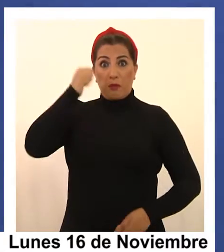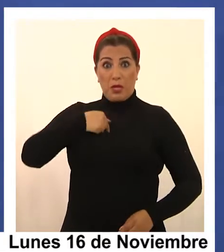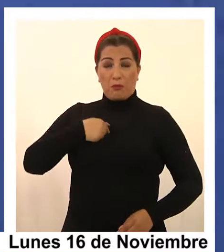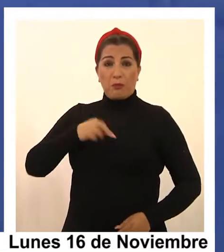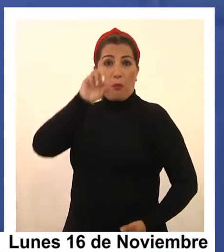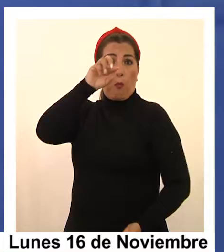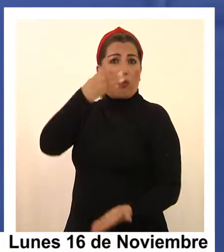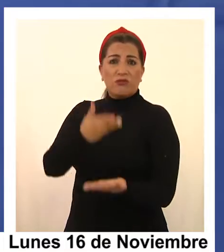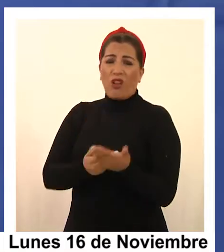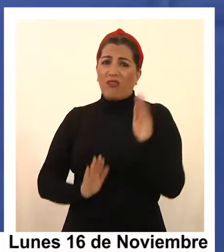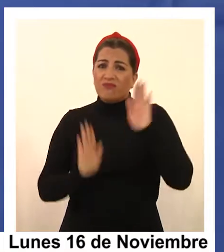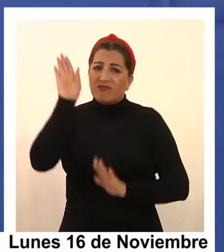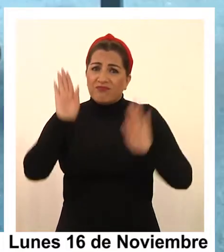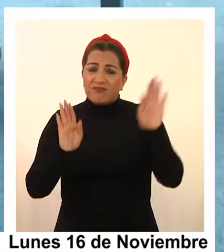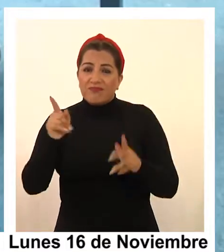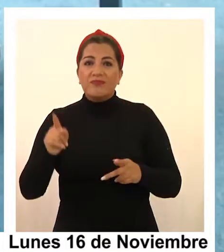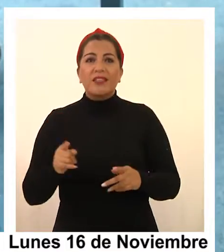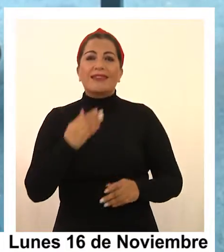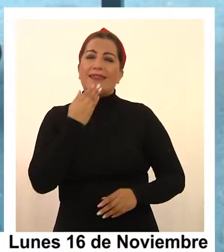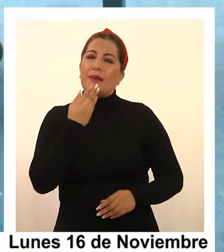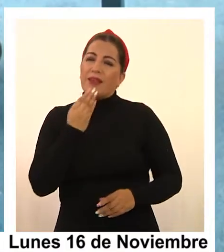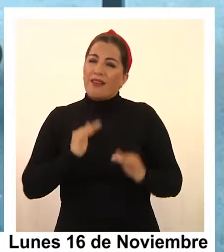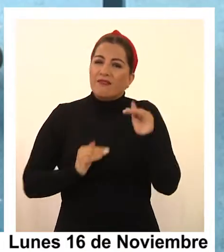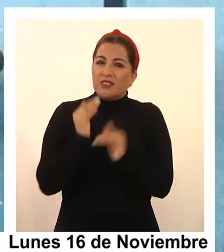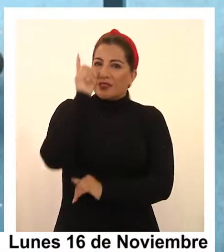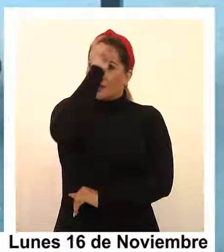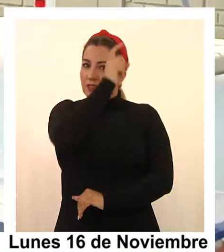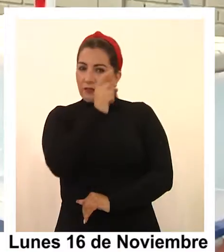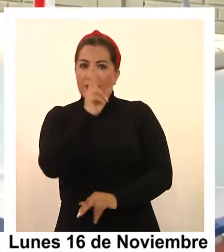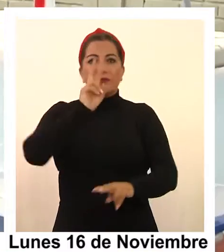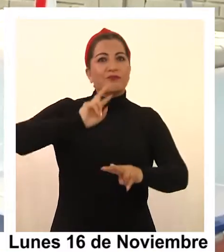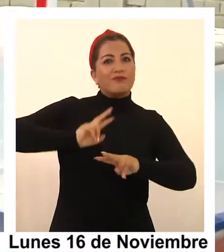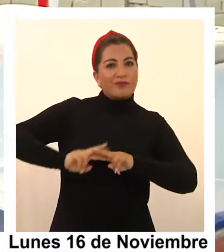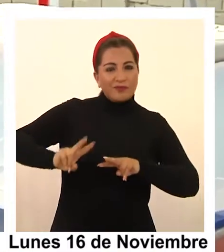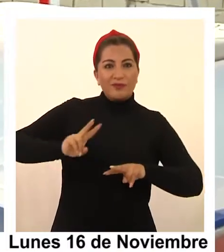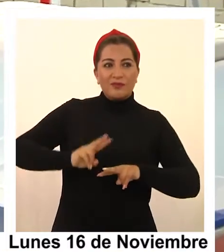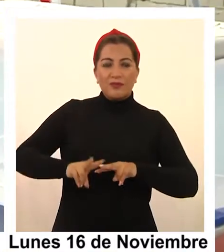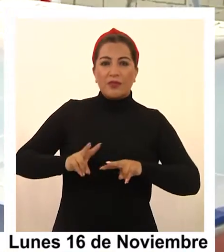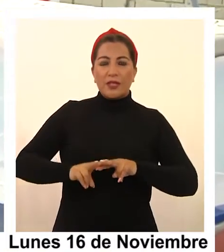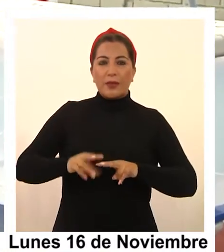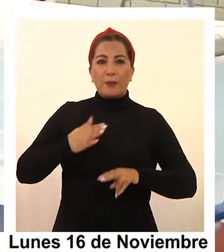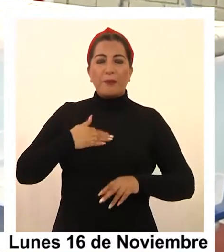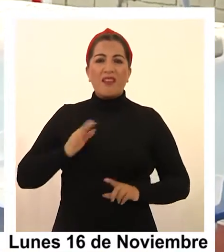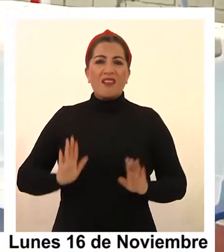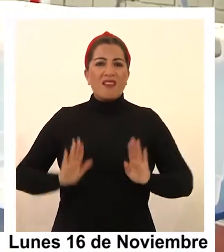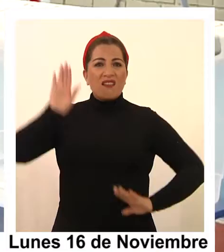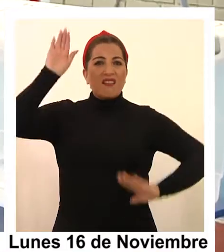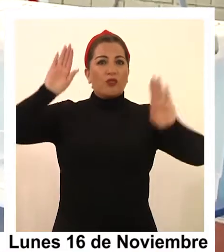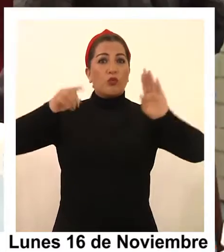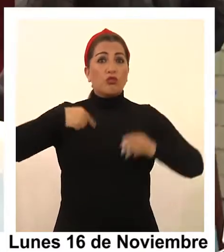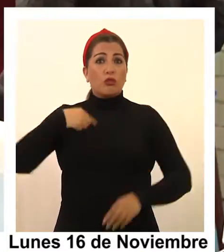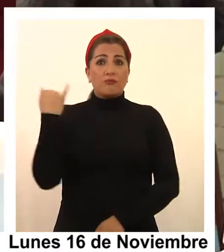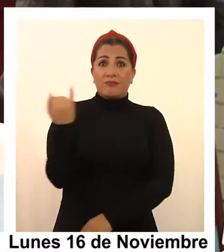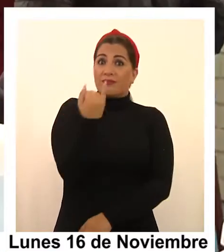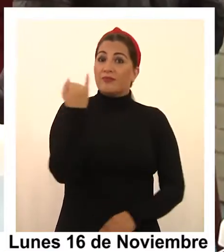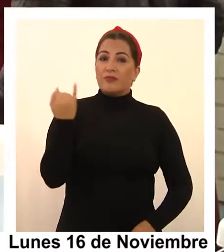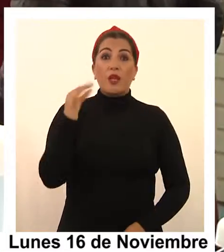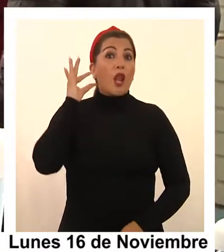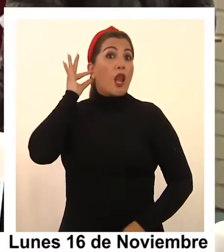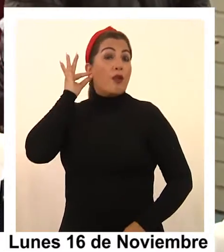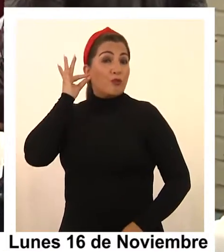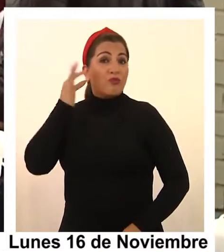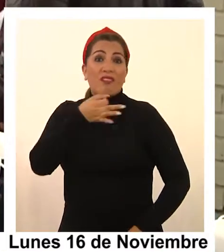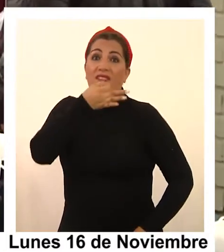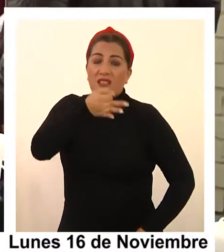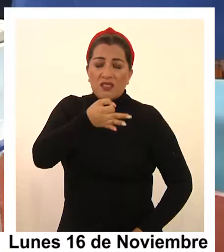Respecto de su postulación y a las dificultades que lleva consigo plantear una candidatura